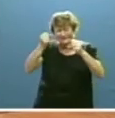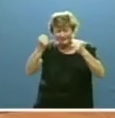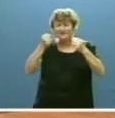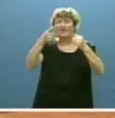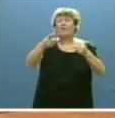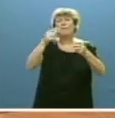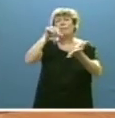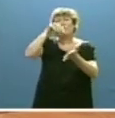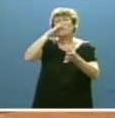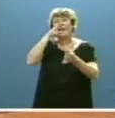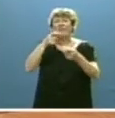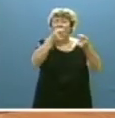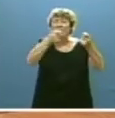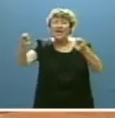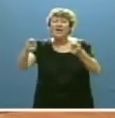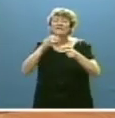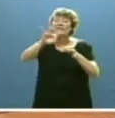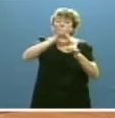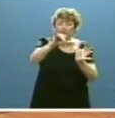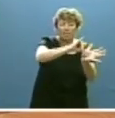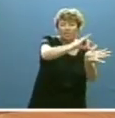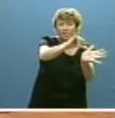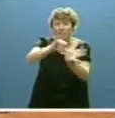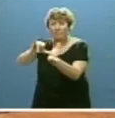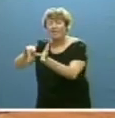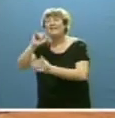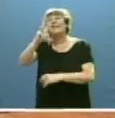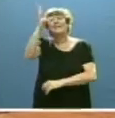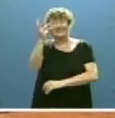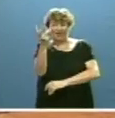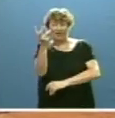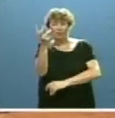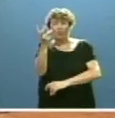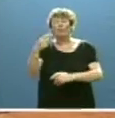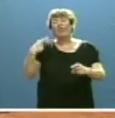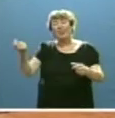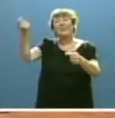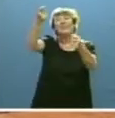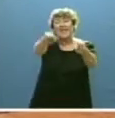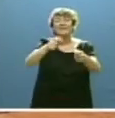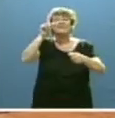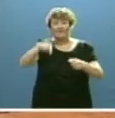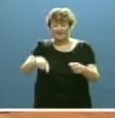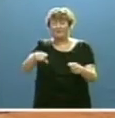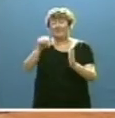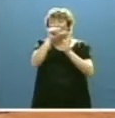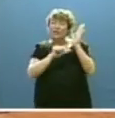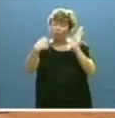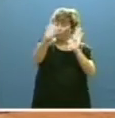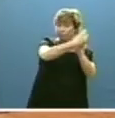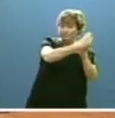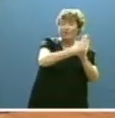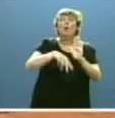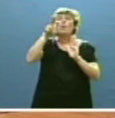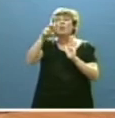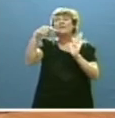prestadoras de servicios de proximidad. Y el tercero, incorporar precisamente al Estatuto nuevas